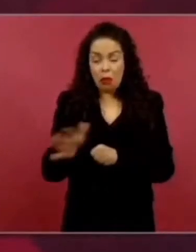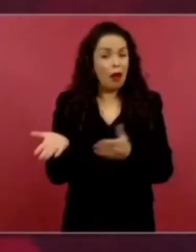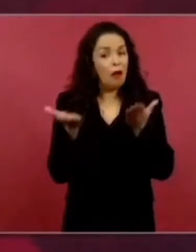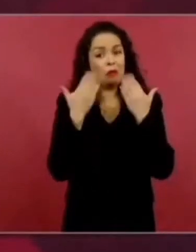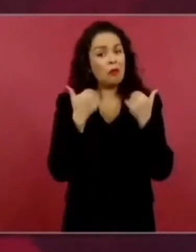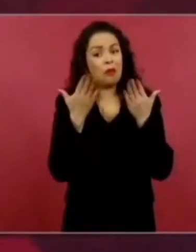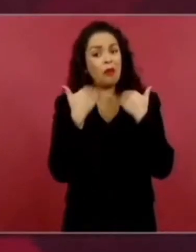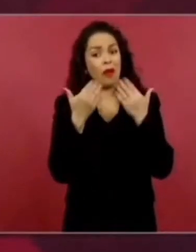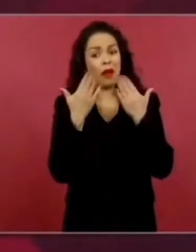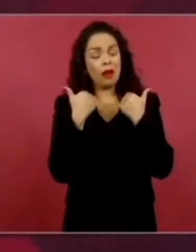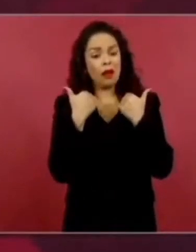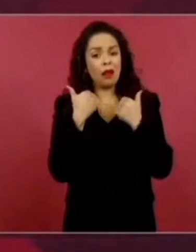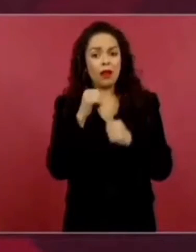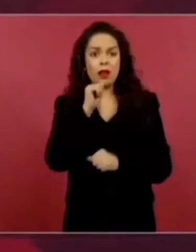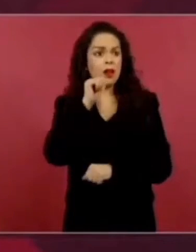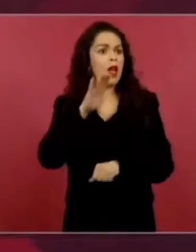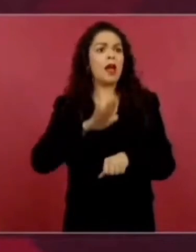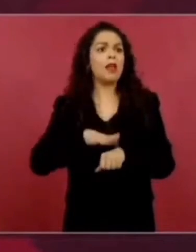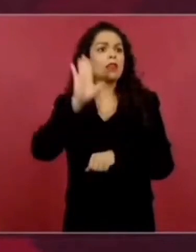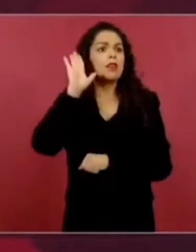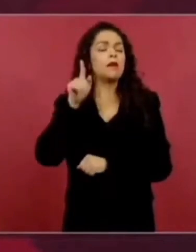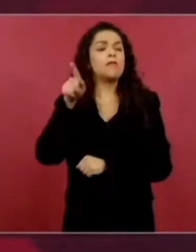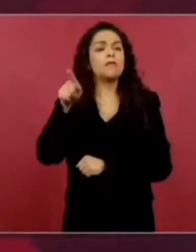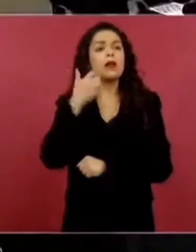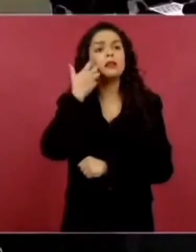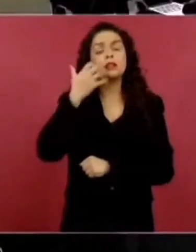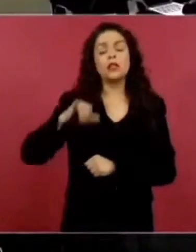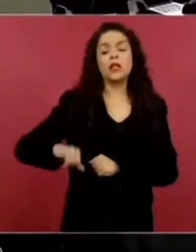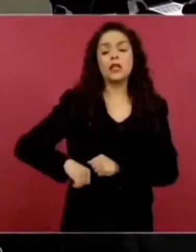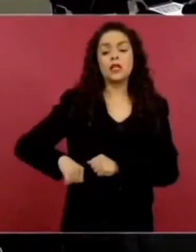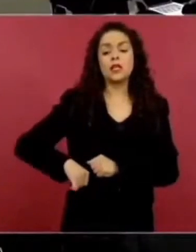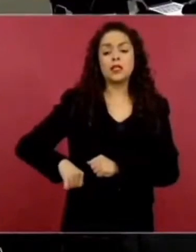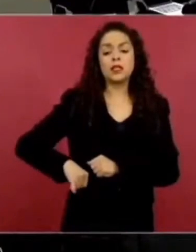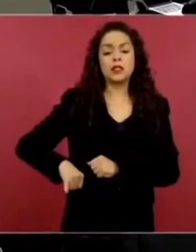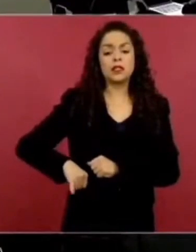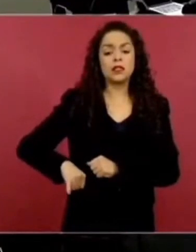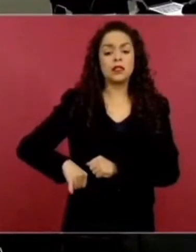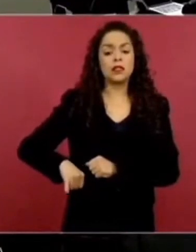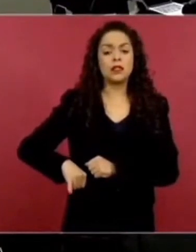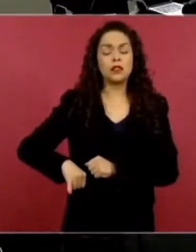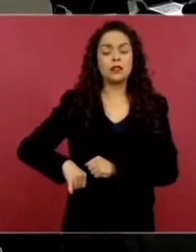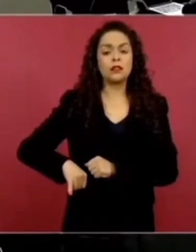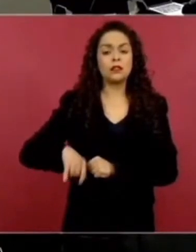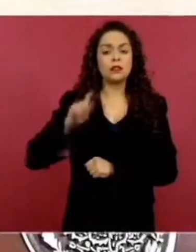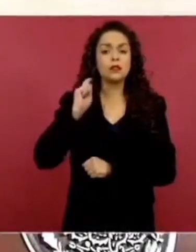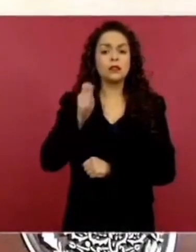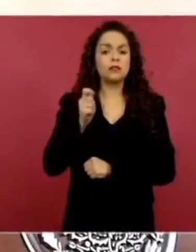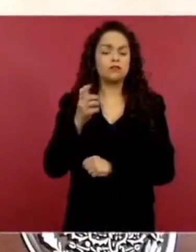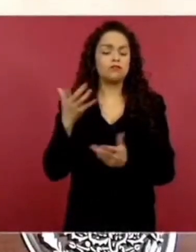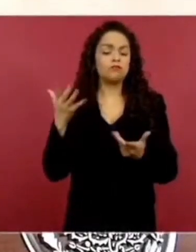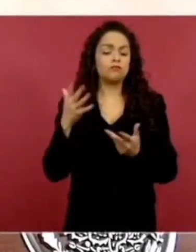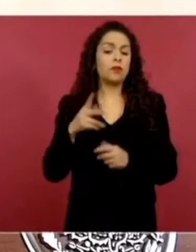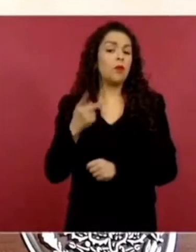con propósitos politiqueros.